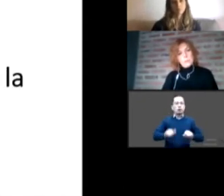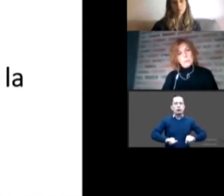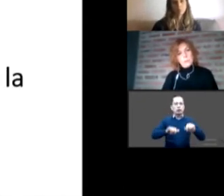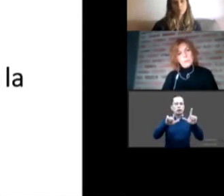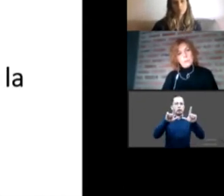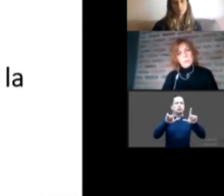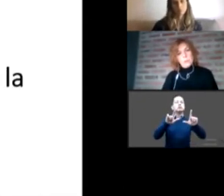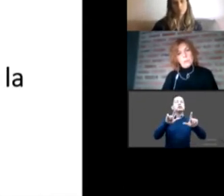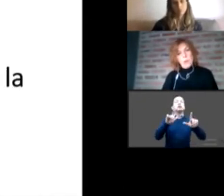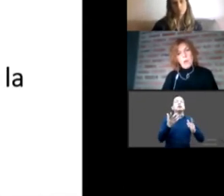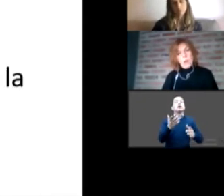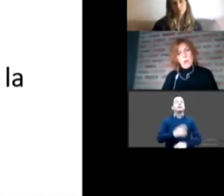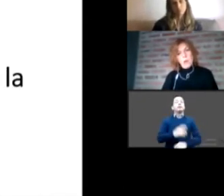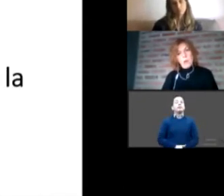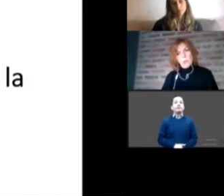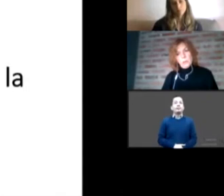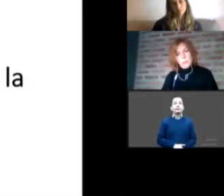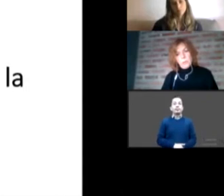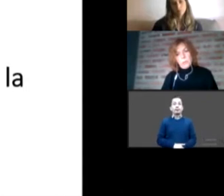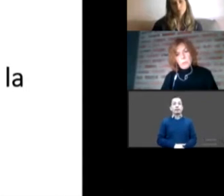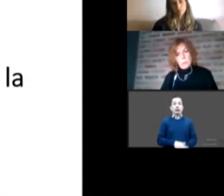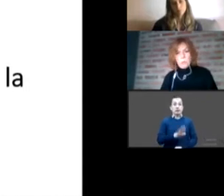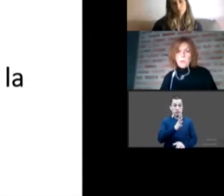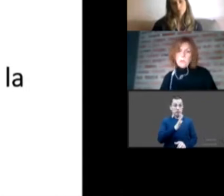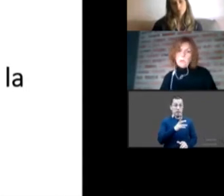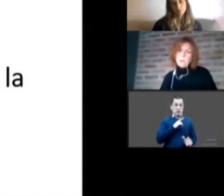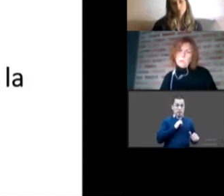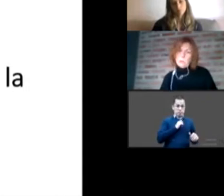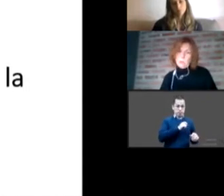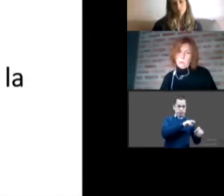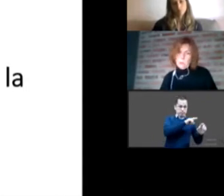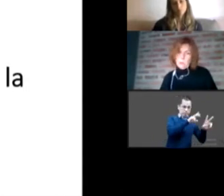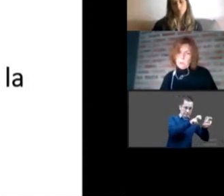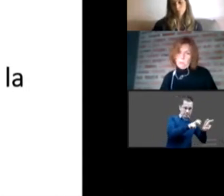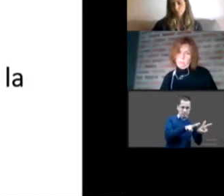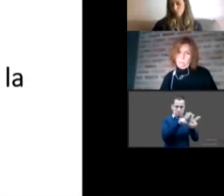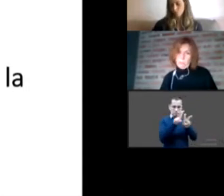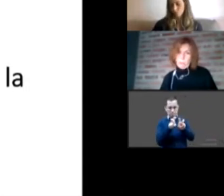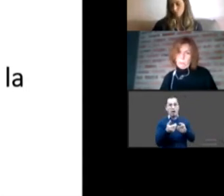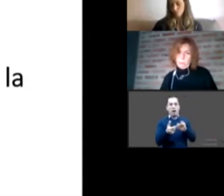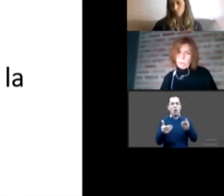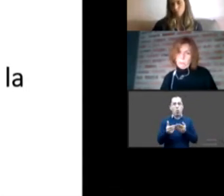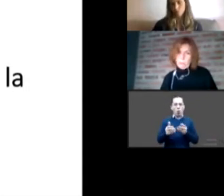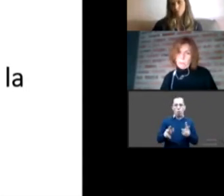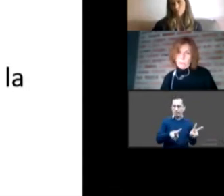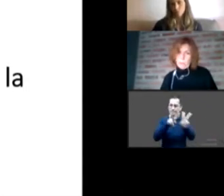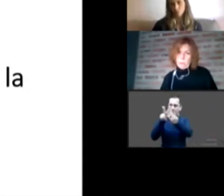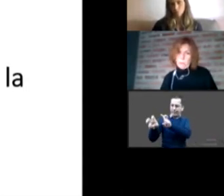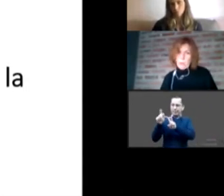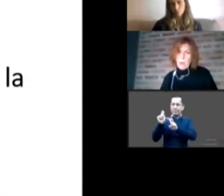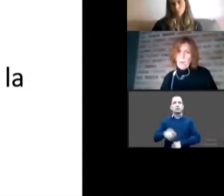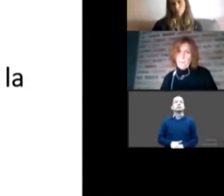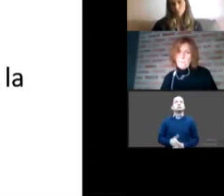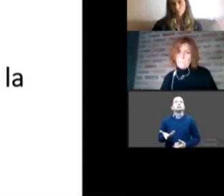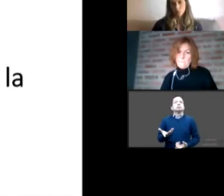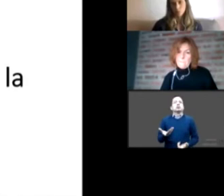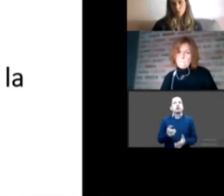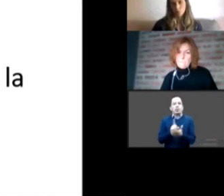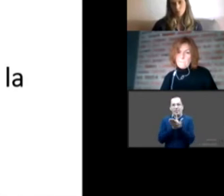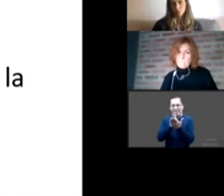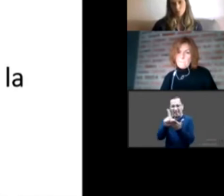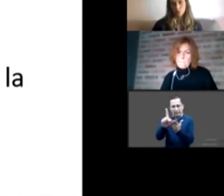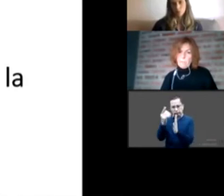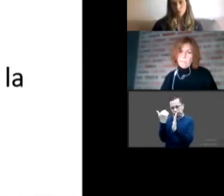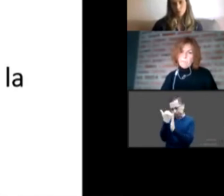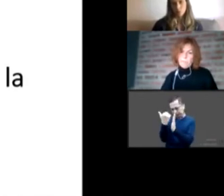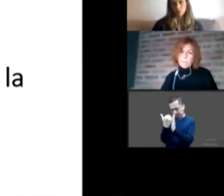transparencia pues saltea lo que nos junta hoy en el panel ¿no? ¿cuál es la construcción de posibles derechos?